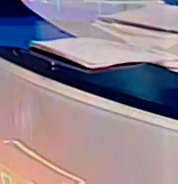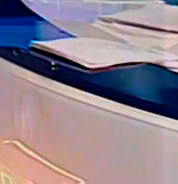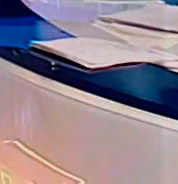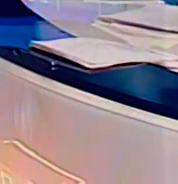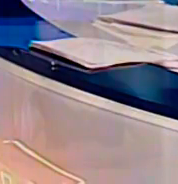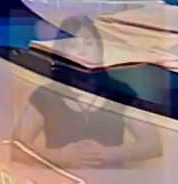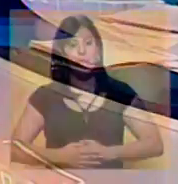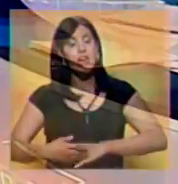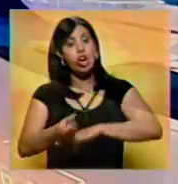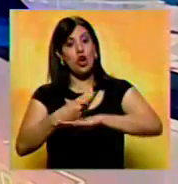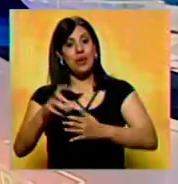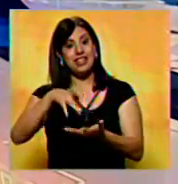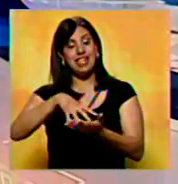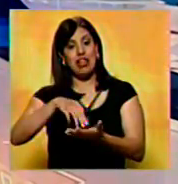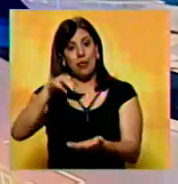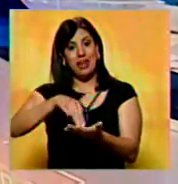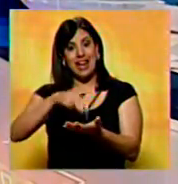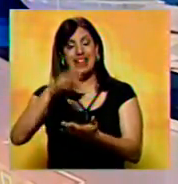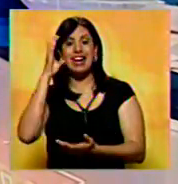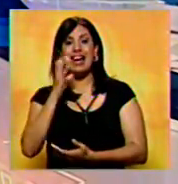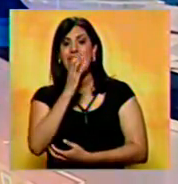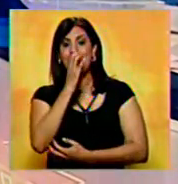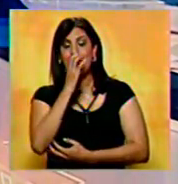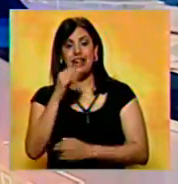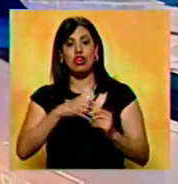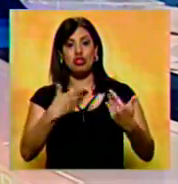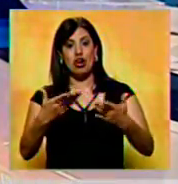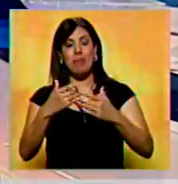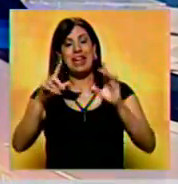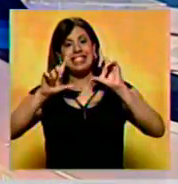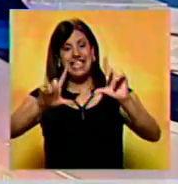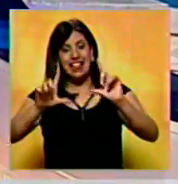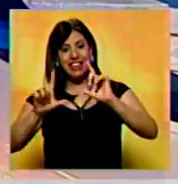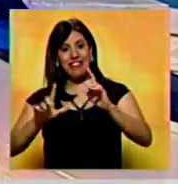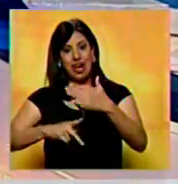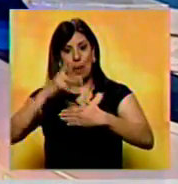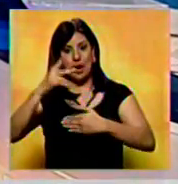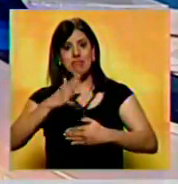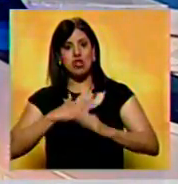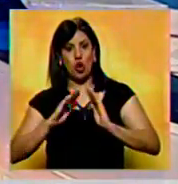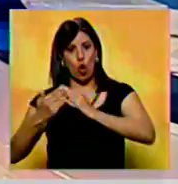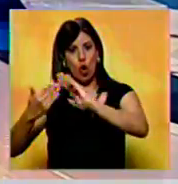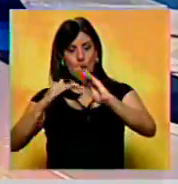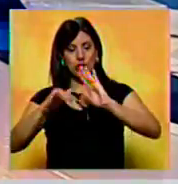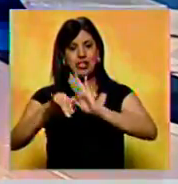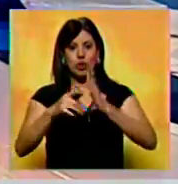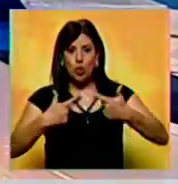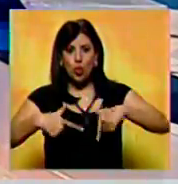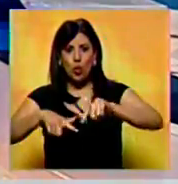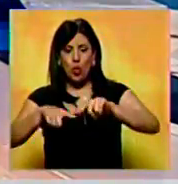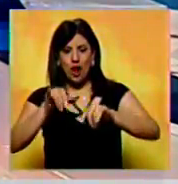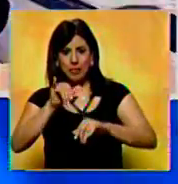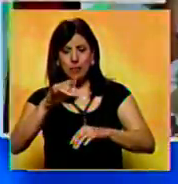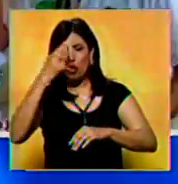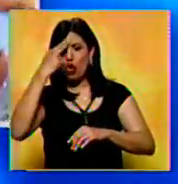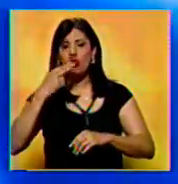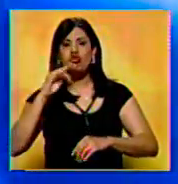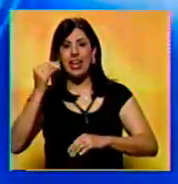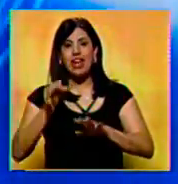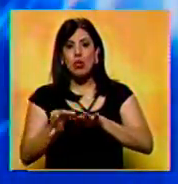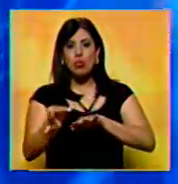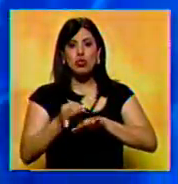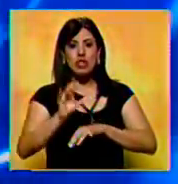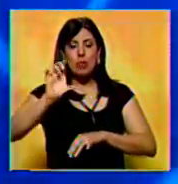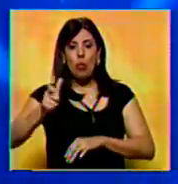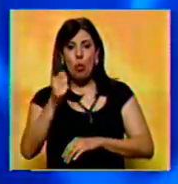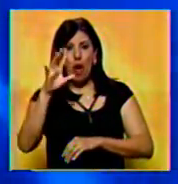El gobernador del estado Miranda, Enrique Capriles Radonsky, entrega certificados del plan Mi Comunidad a vecinos del sector Las Bambalinas de los Teques, municipio